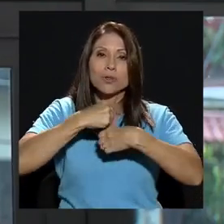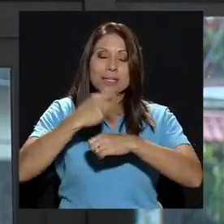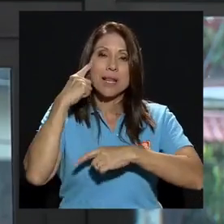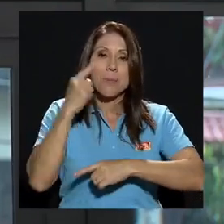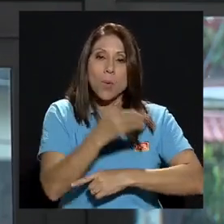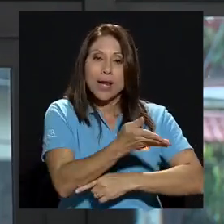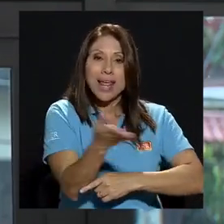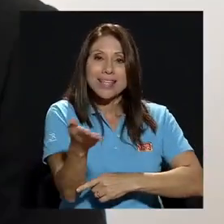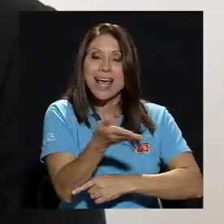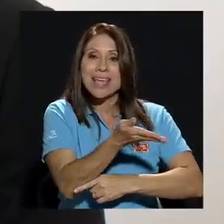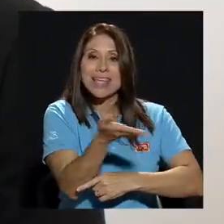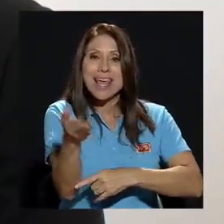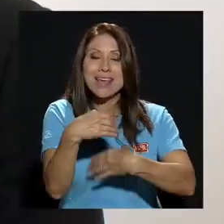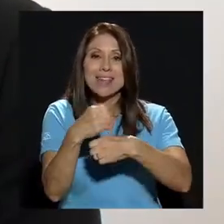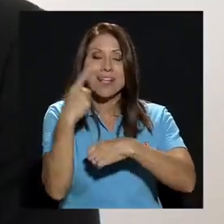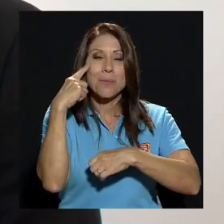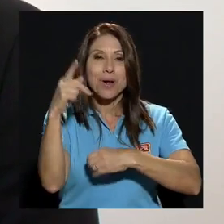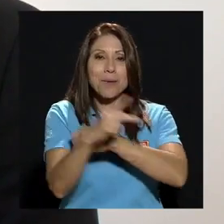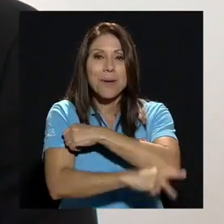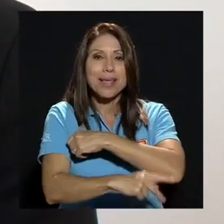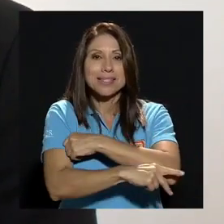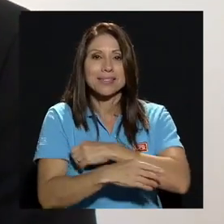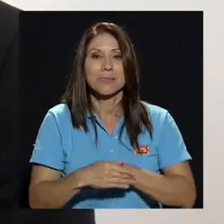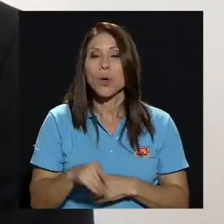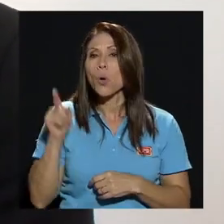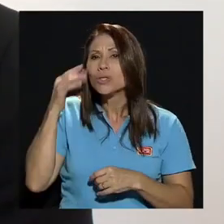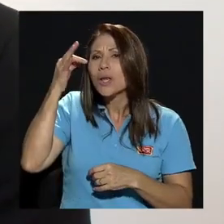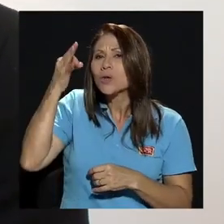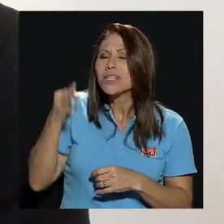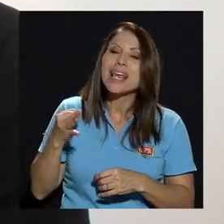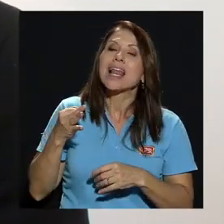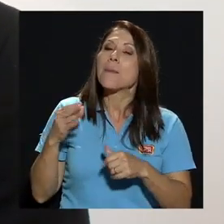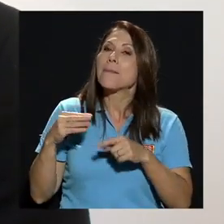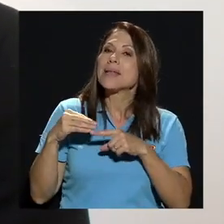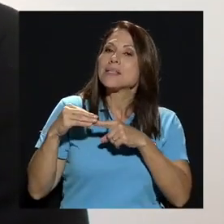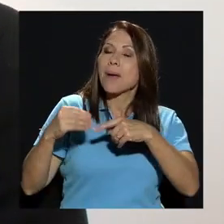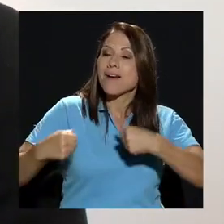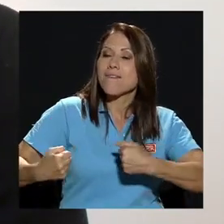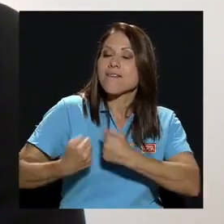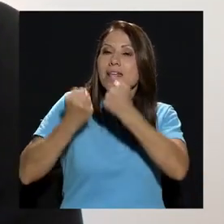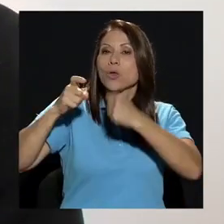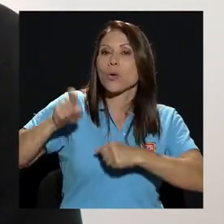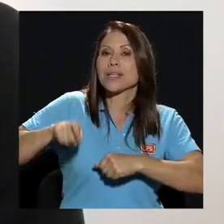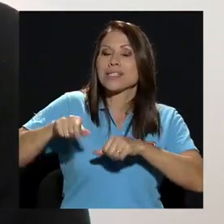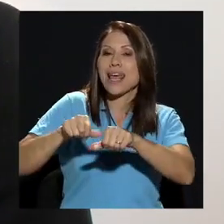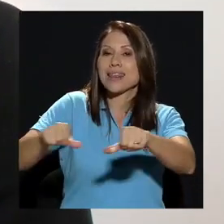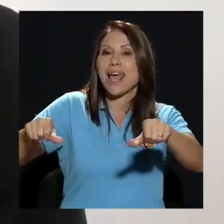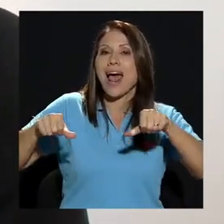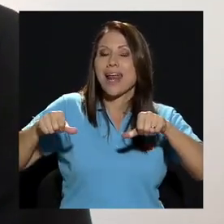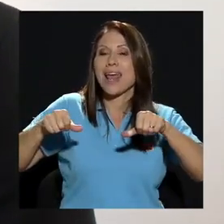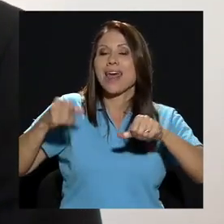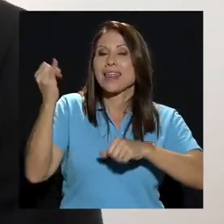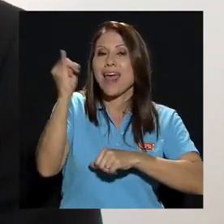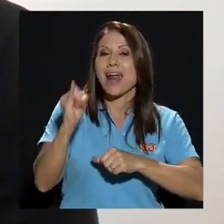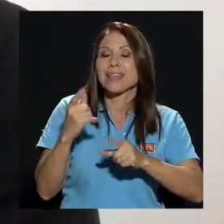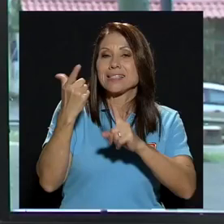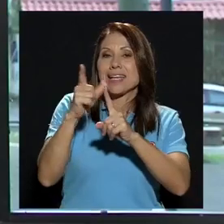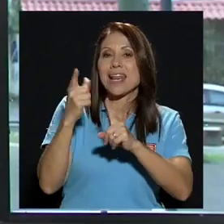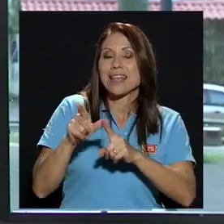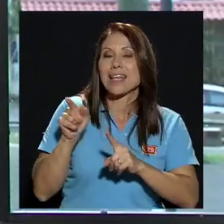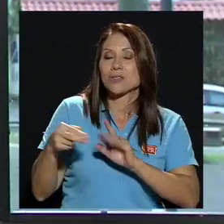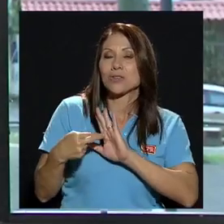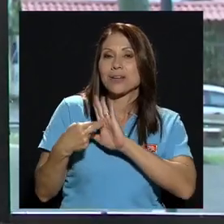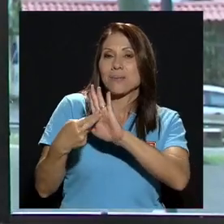ella va a hacer por el país ¿cuál considera usted que es el principal reto o necesidad del área de artes y letras que usted representaría en el consejo?